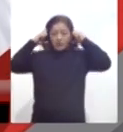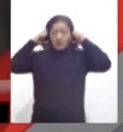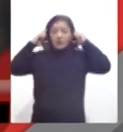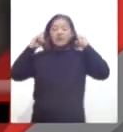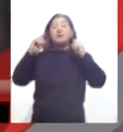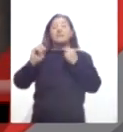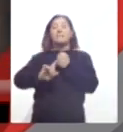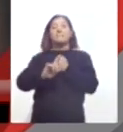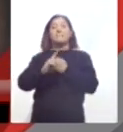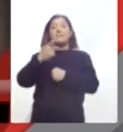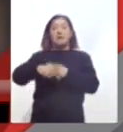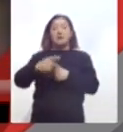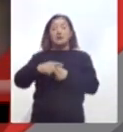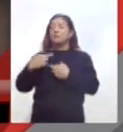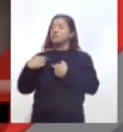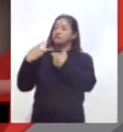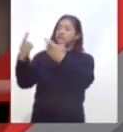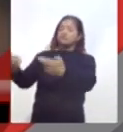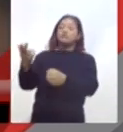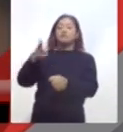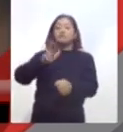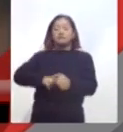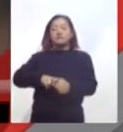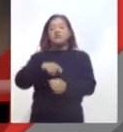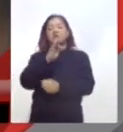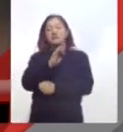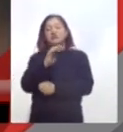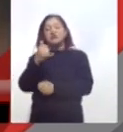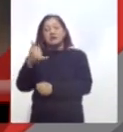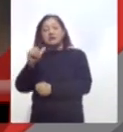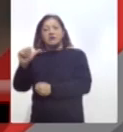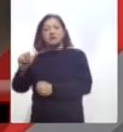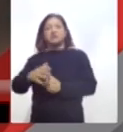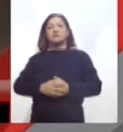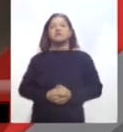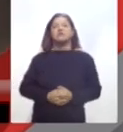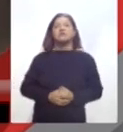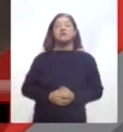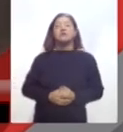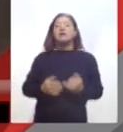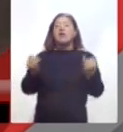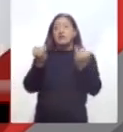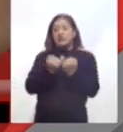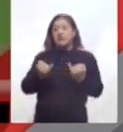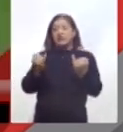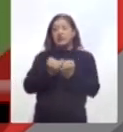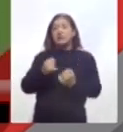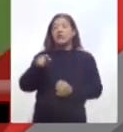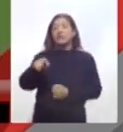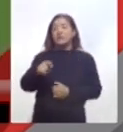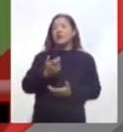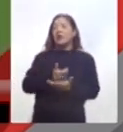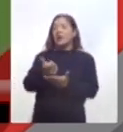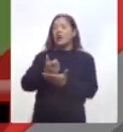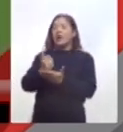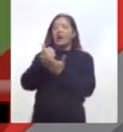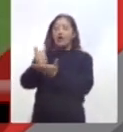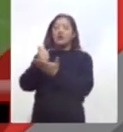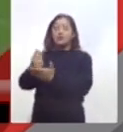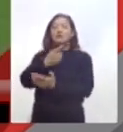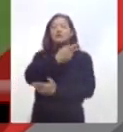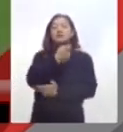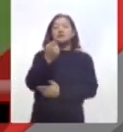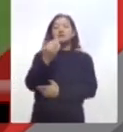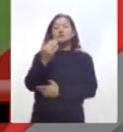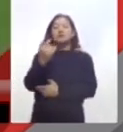entregadas al Hospital Federico Lleras Acosta. Además, James también tuvo en cuenta a los más necesitados donando 150